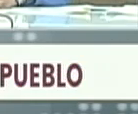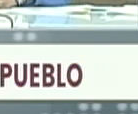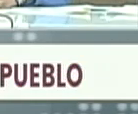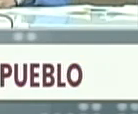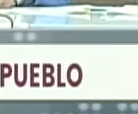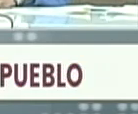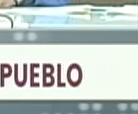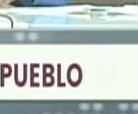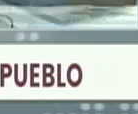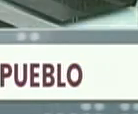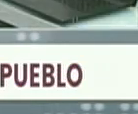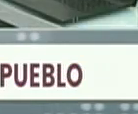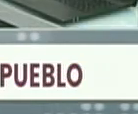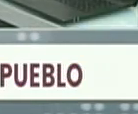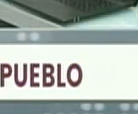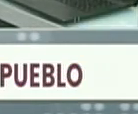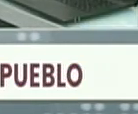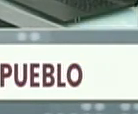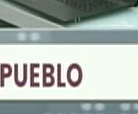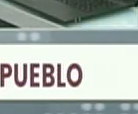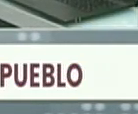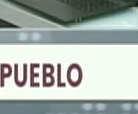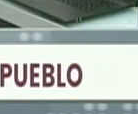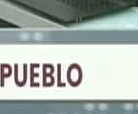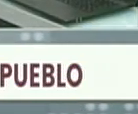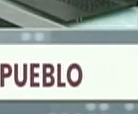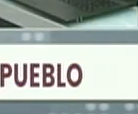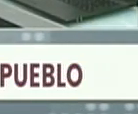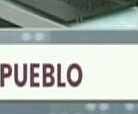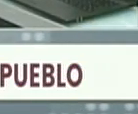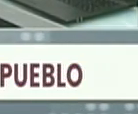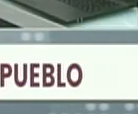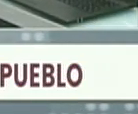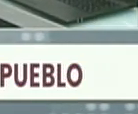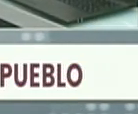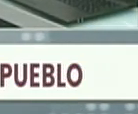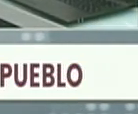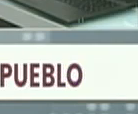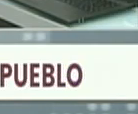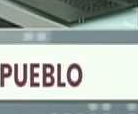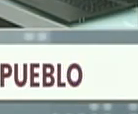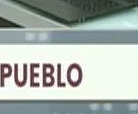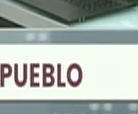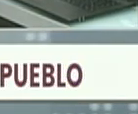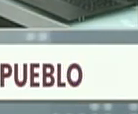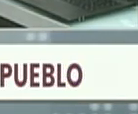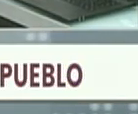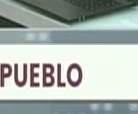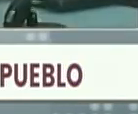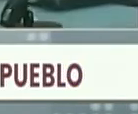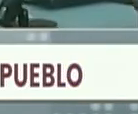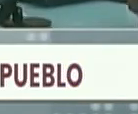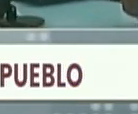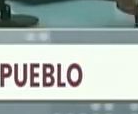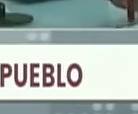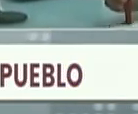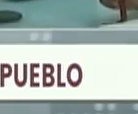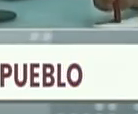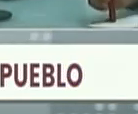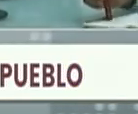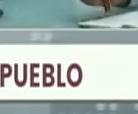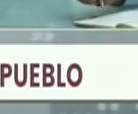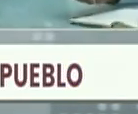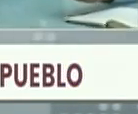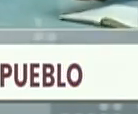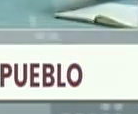en Venezuela. Los casos de Colombia, de Brasil, Perú, Ecuador, impulsando casos en